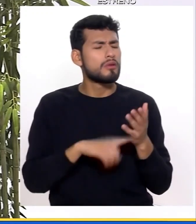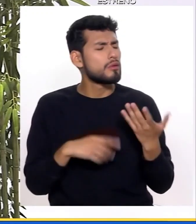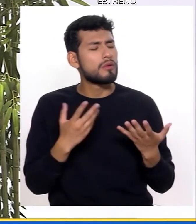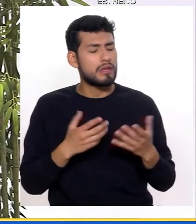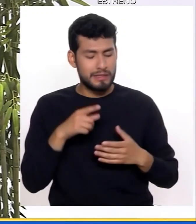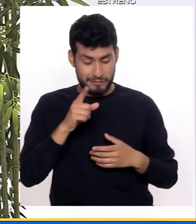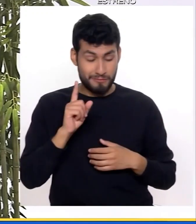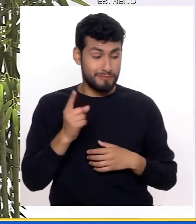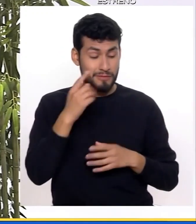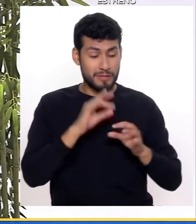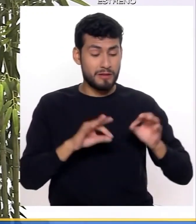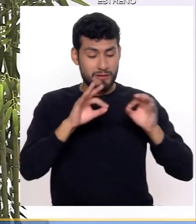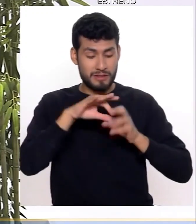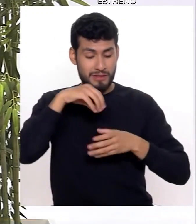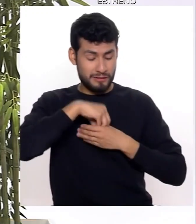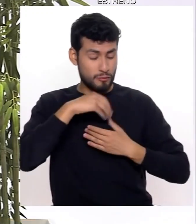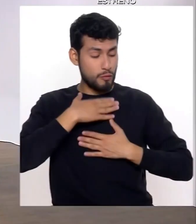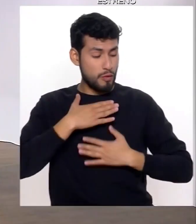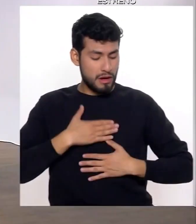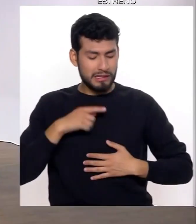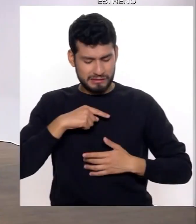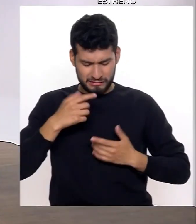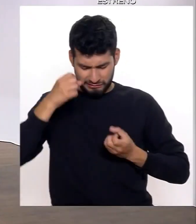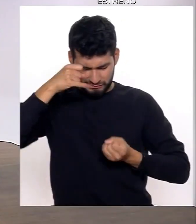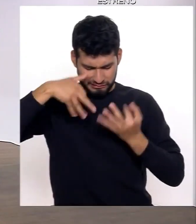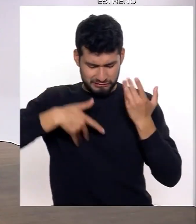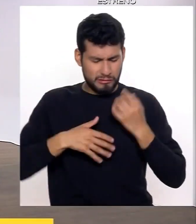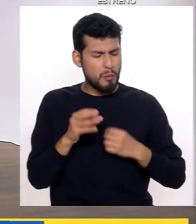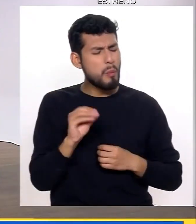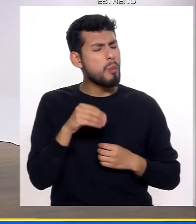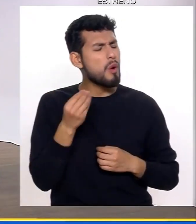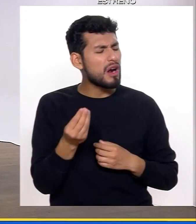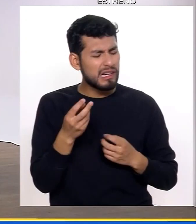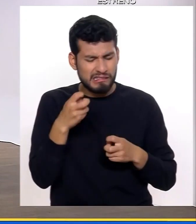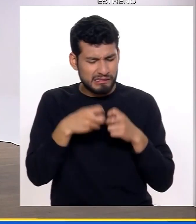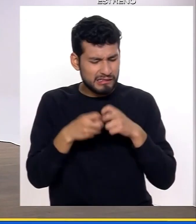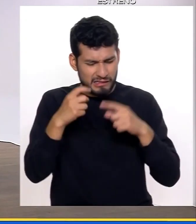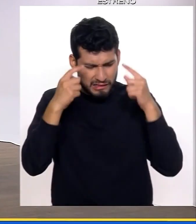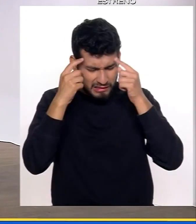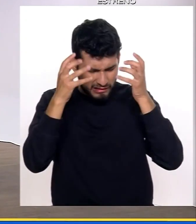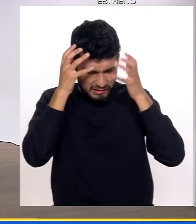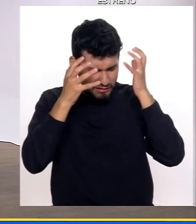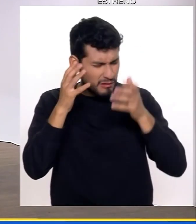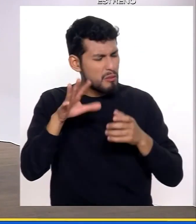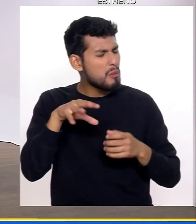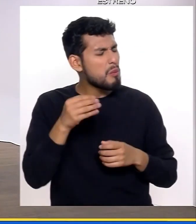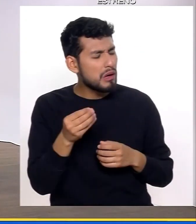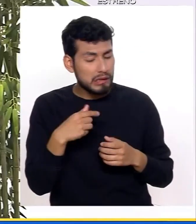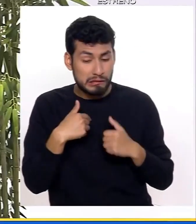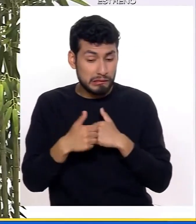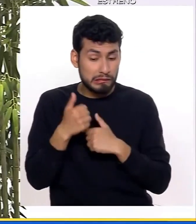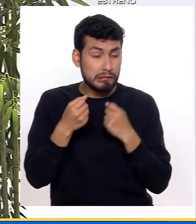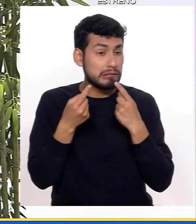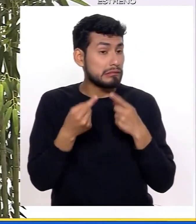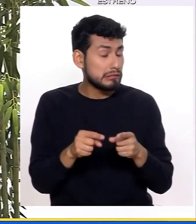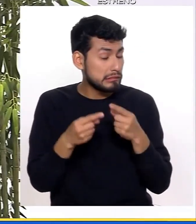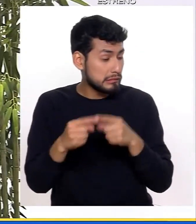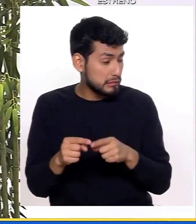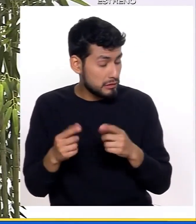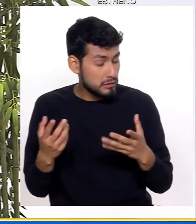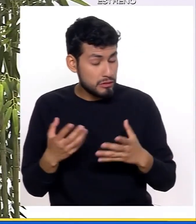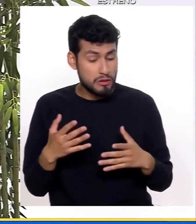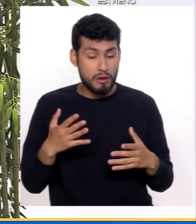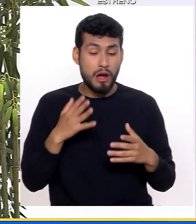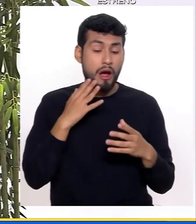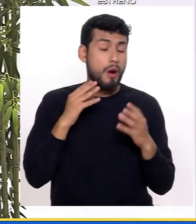es la genética, que nos puede ayudar un poco a entender, digamos, por qué yo soy así o por qué yo tengo este riesgo, no que me aparece de repente cuando